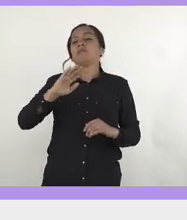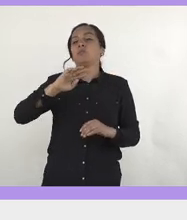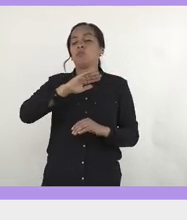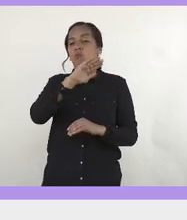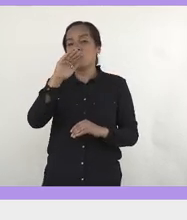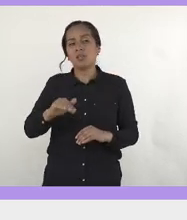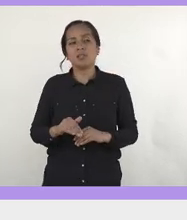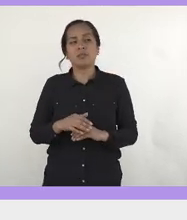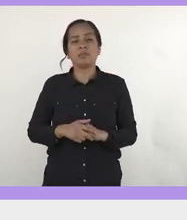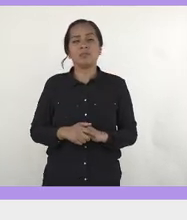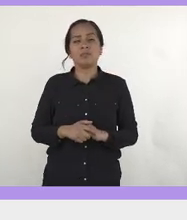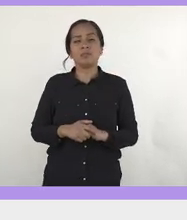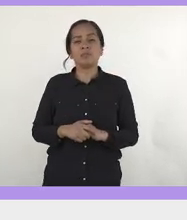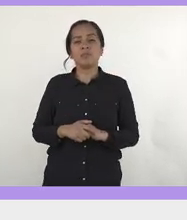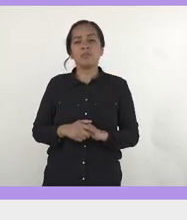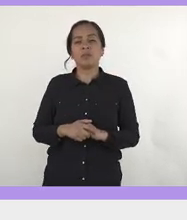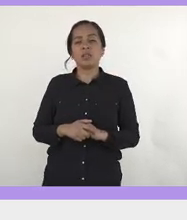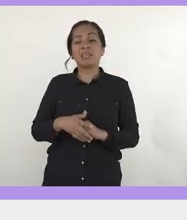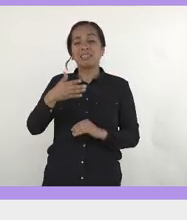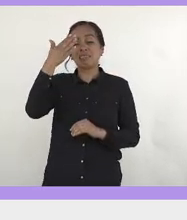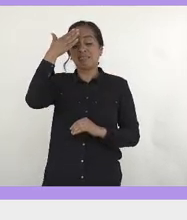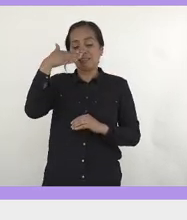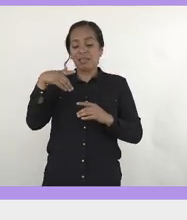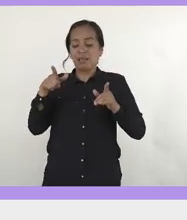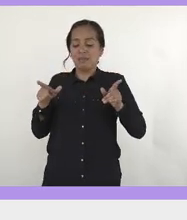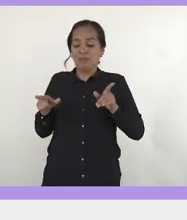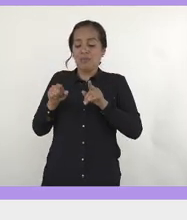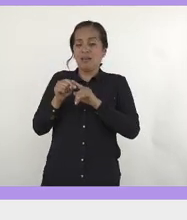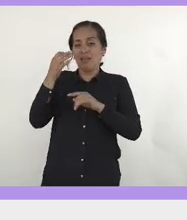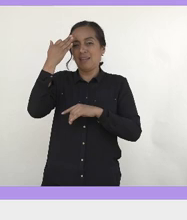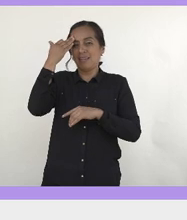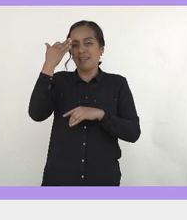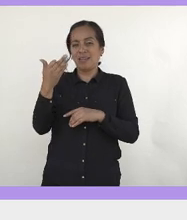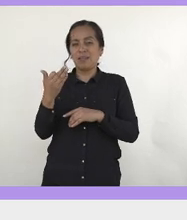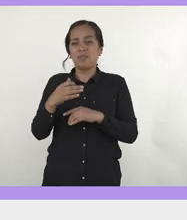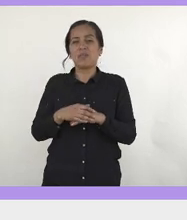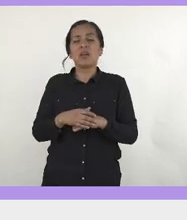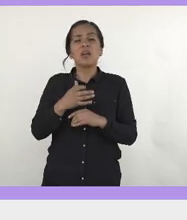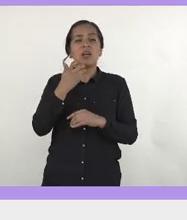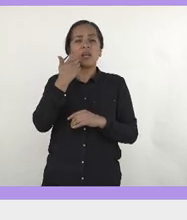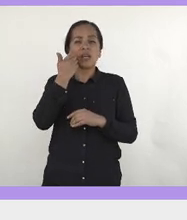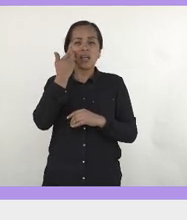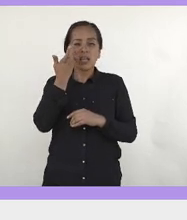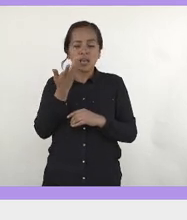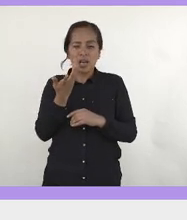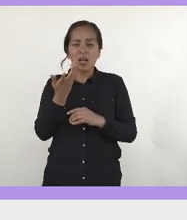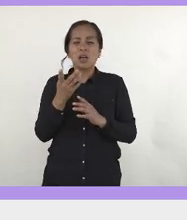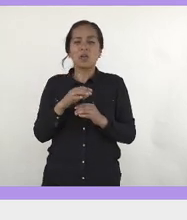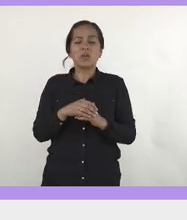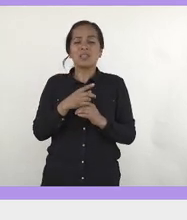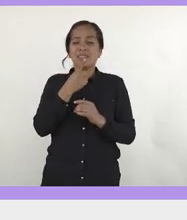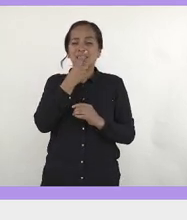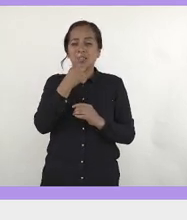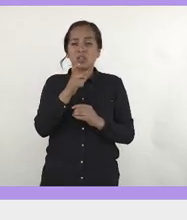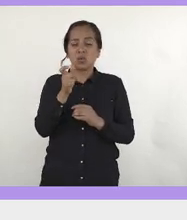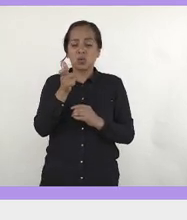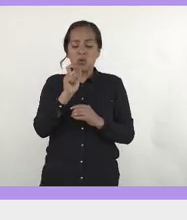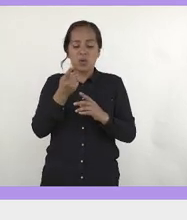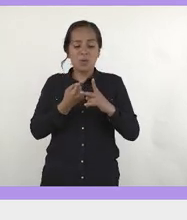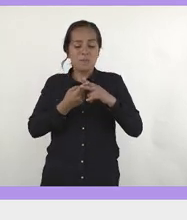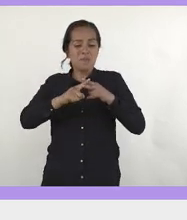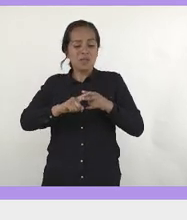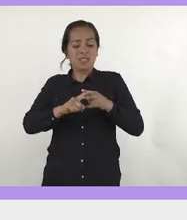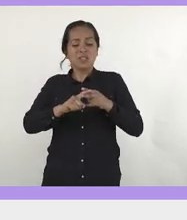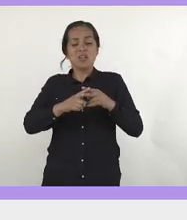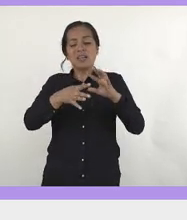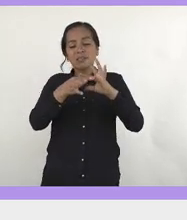Y bueno, sé que tenemos poco tiempo y quiero ir cerrando con esto. Sé que cuando yo empecé a hablar del tema de la